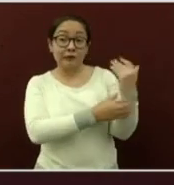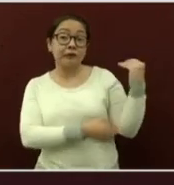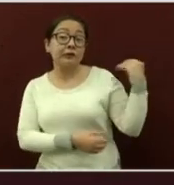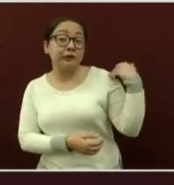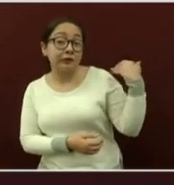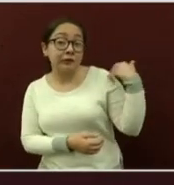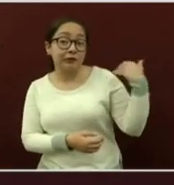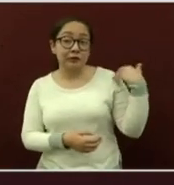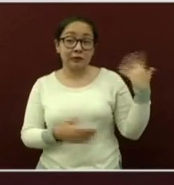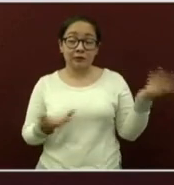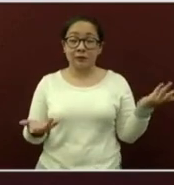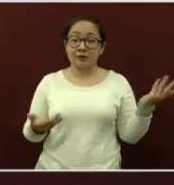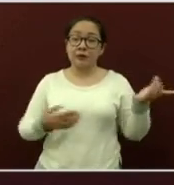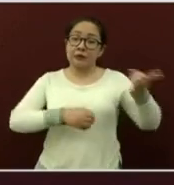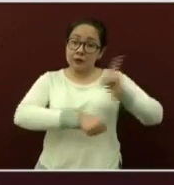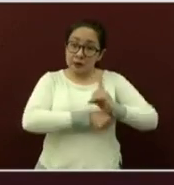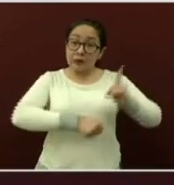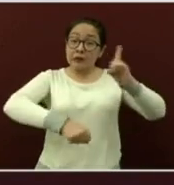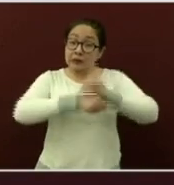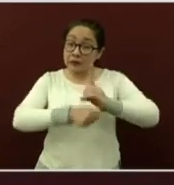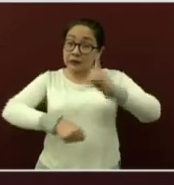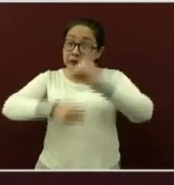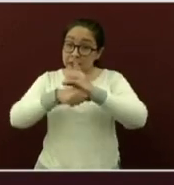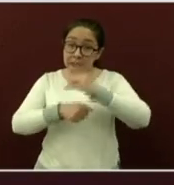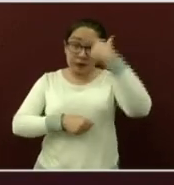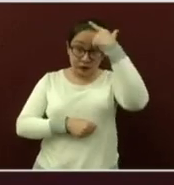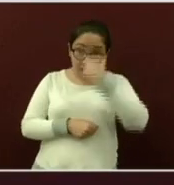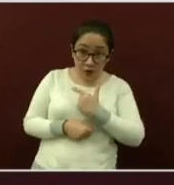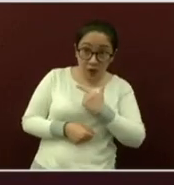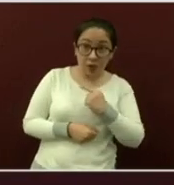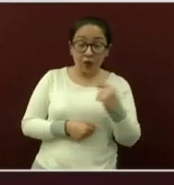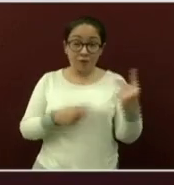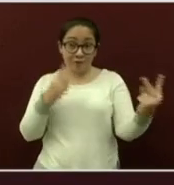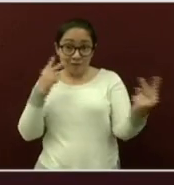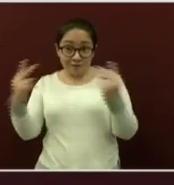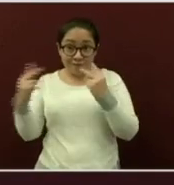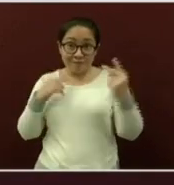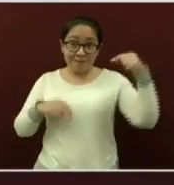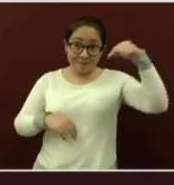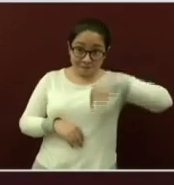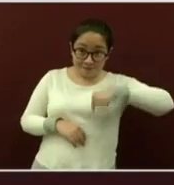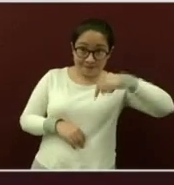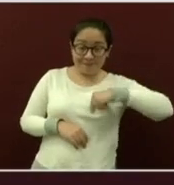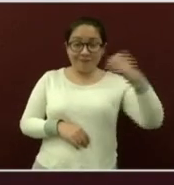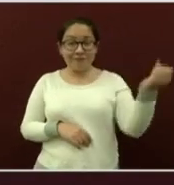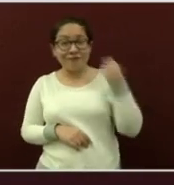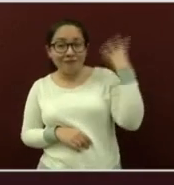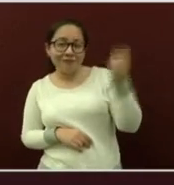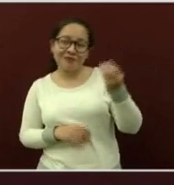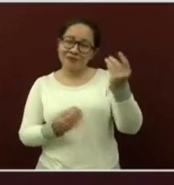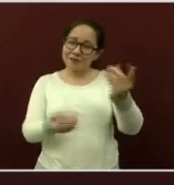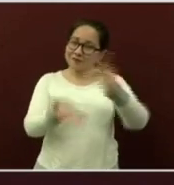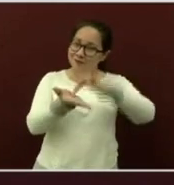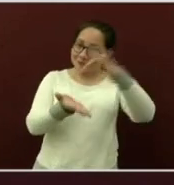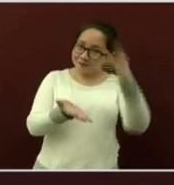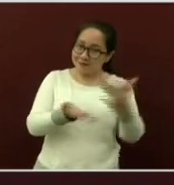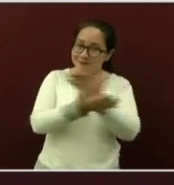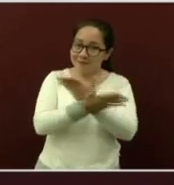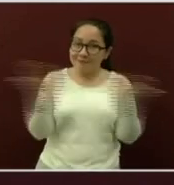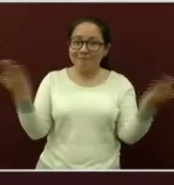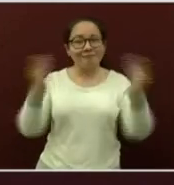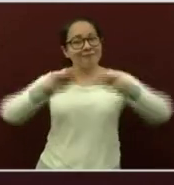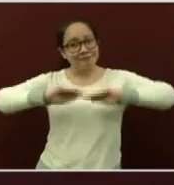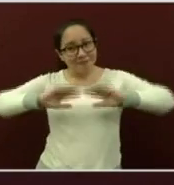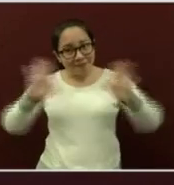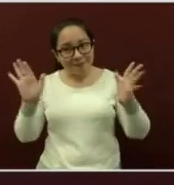que todas las noches sintonizan esta conferencia. Muchísimas gracias por hacerlo y por por supuesto